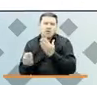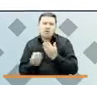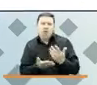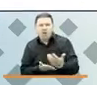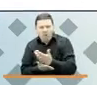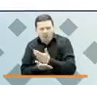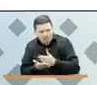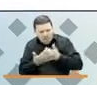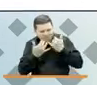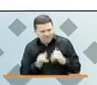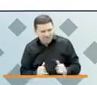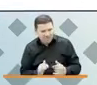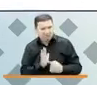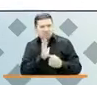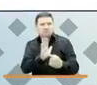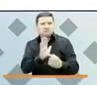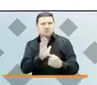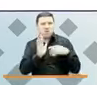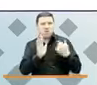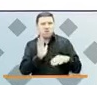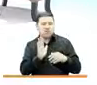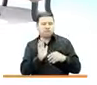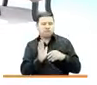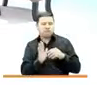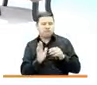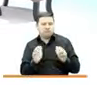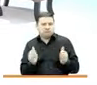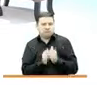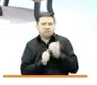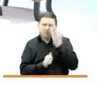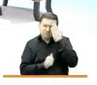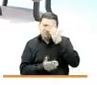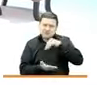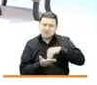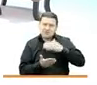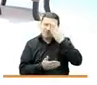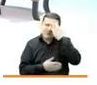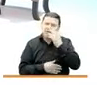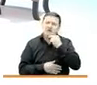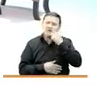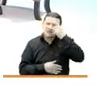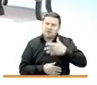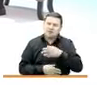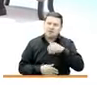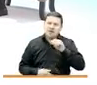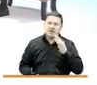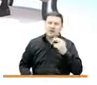presentarlos en un emotivo acto conjuntamente con el Centro Nacional de Memoria Histórica, Marta?